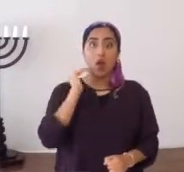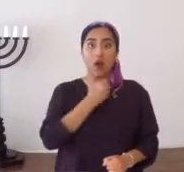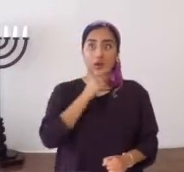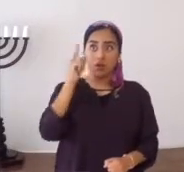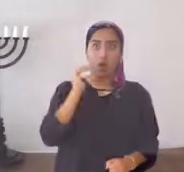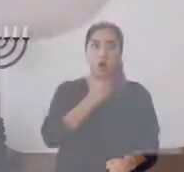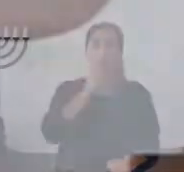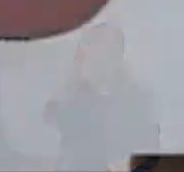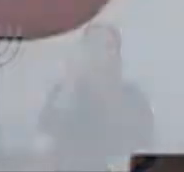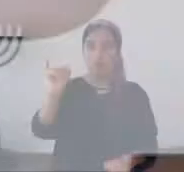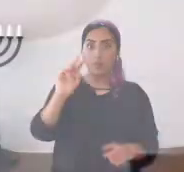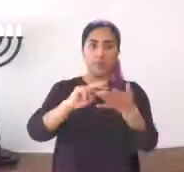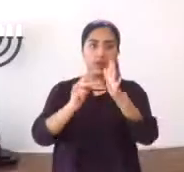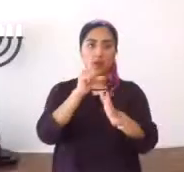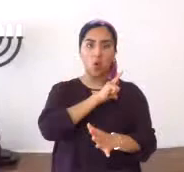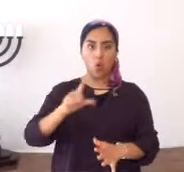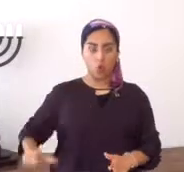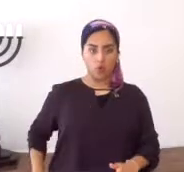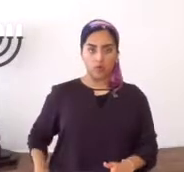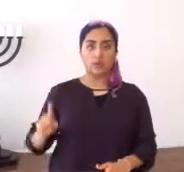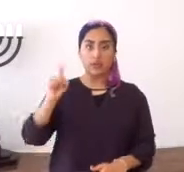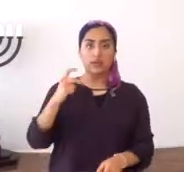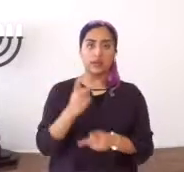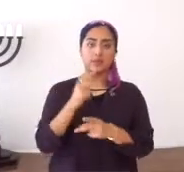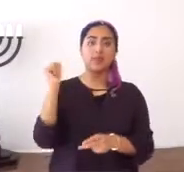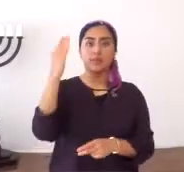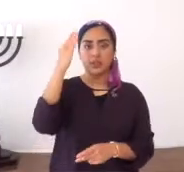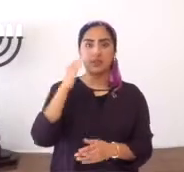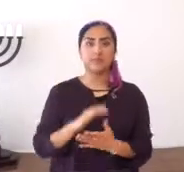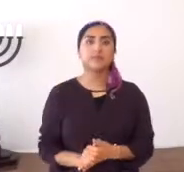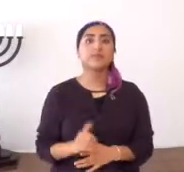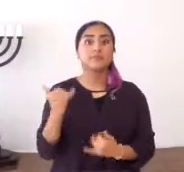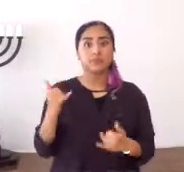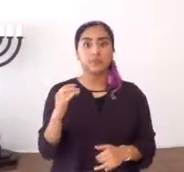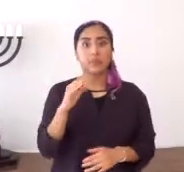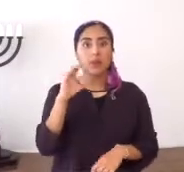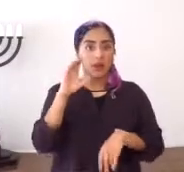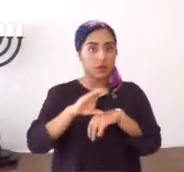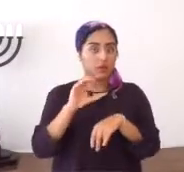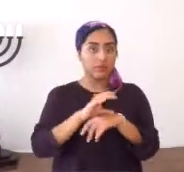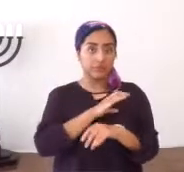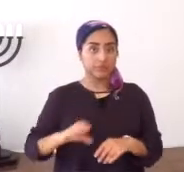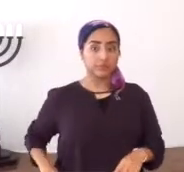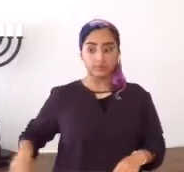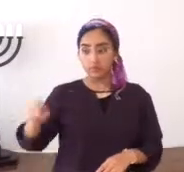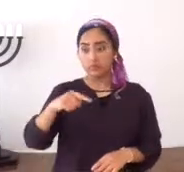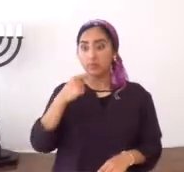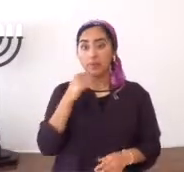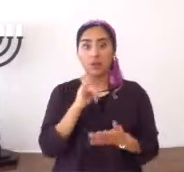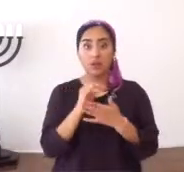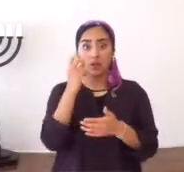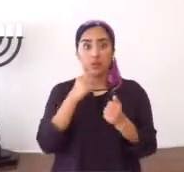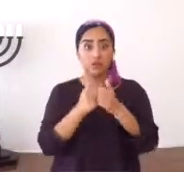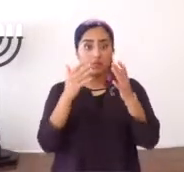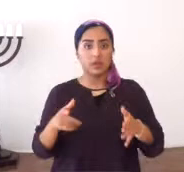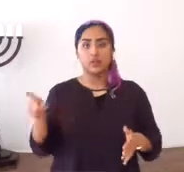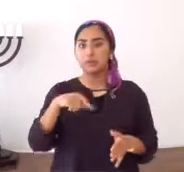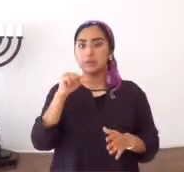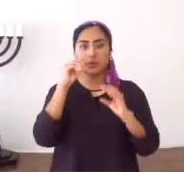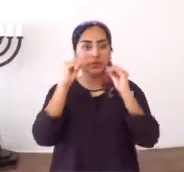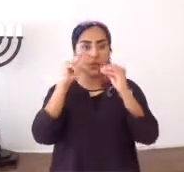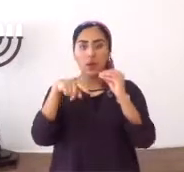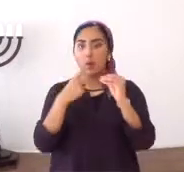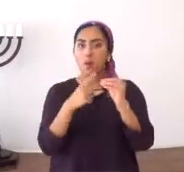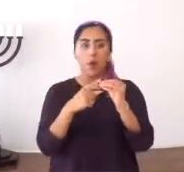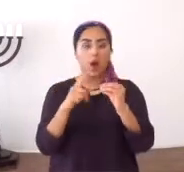Yahweh, porque él es nuestro Adón, nuestro Señor, el Shabbat, ahora, la iglesia cristiana, dice que los apóstoles,